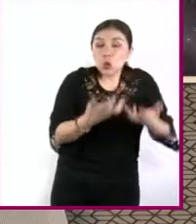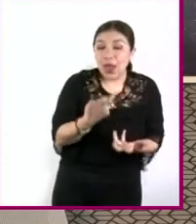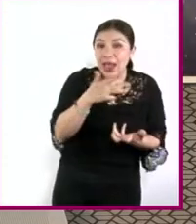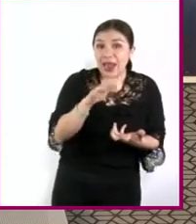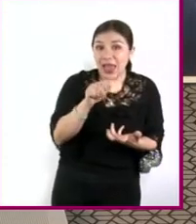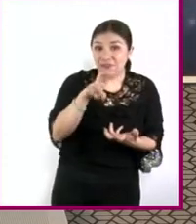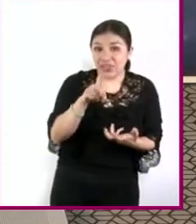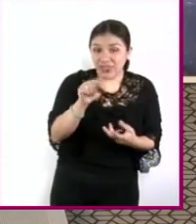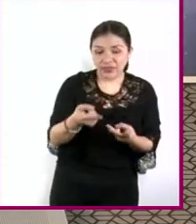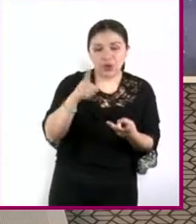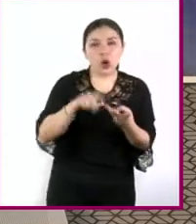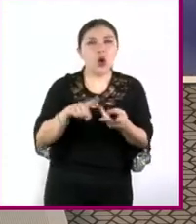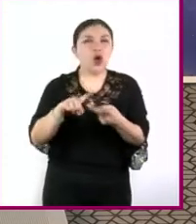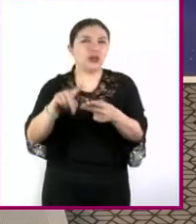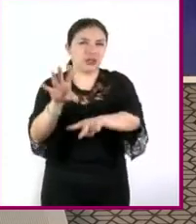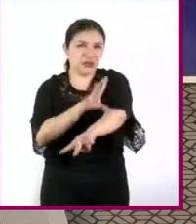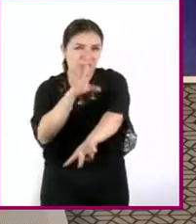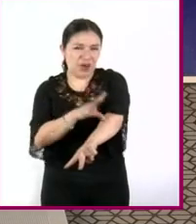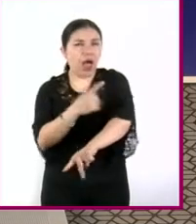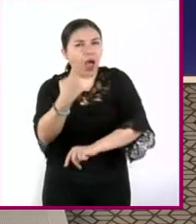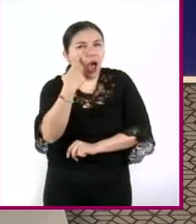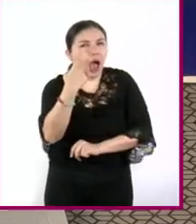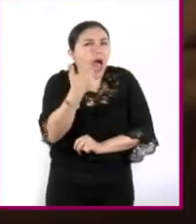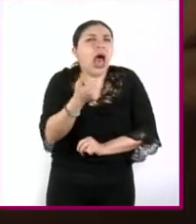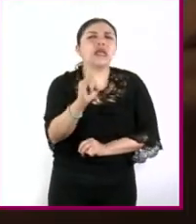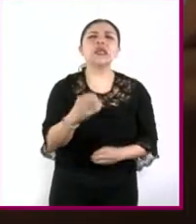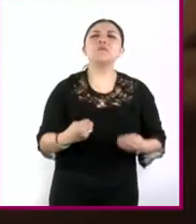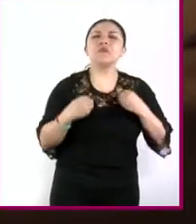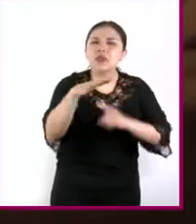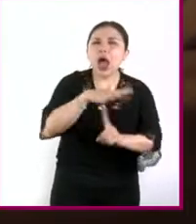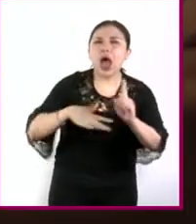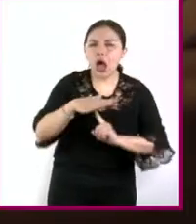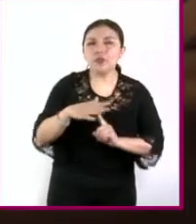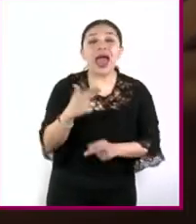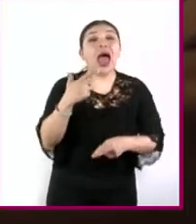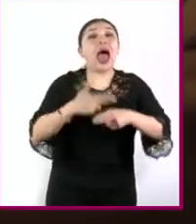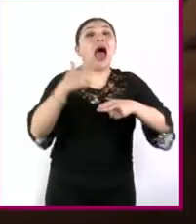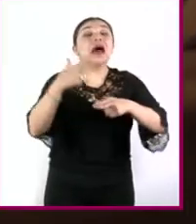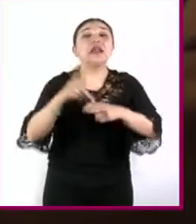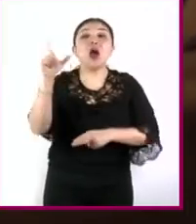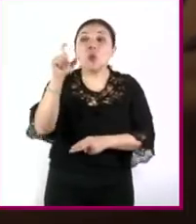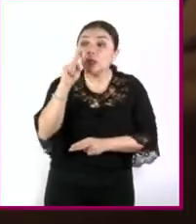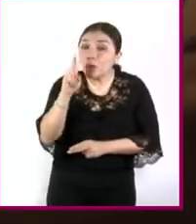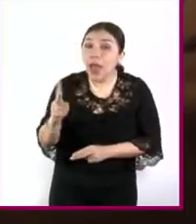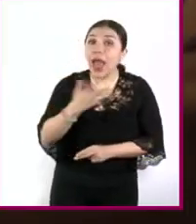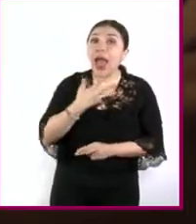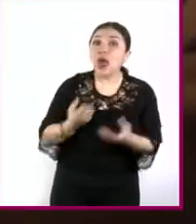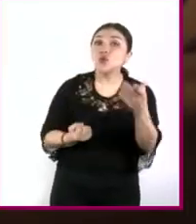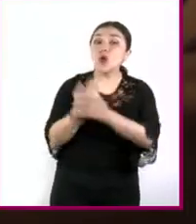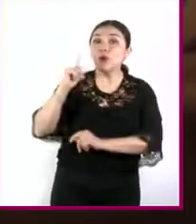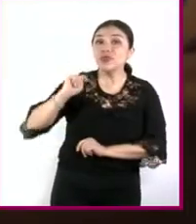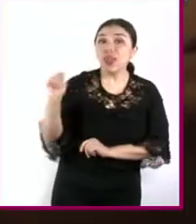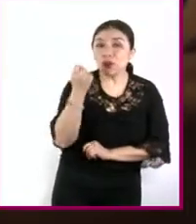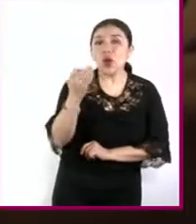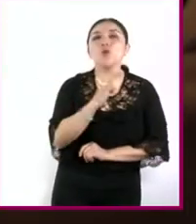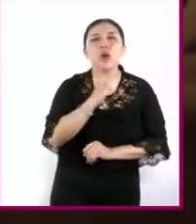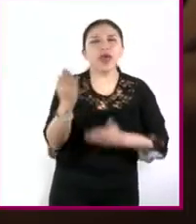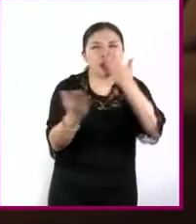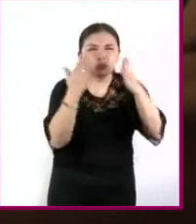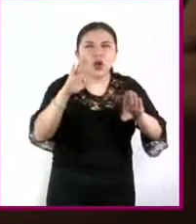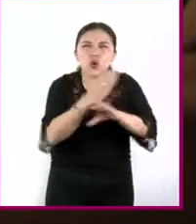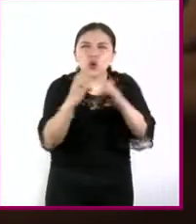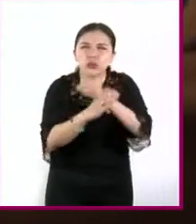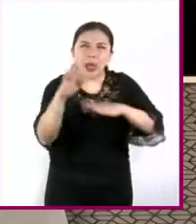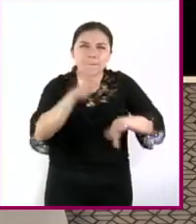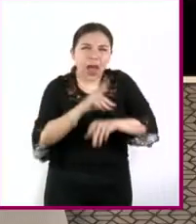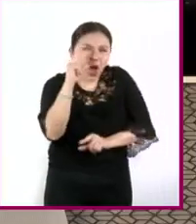porque son las cotidianas con las que nos enfrentamos todos los días fue hasta que tuvimos la tecnología para estudiar a los objetos más pequeños que